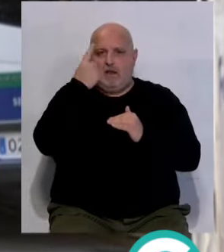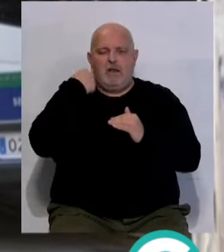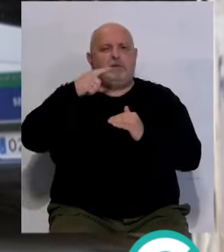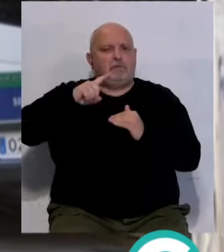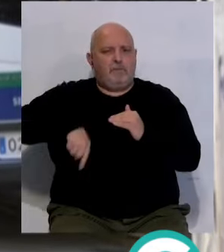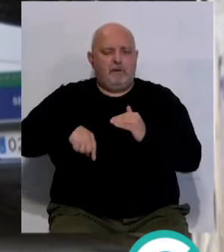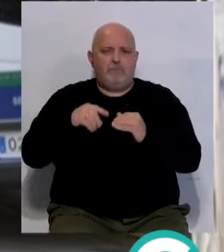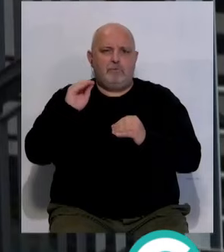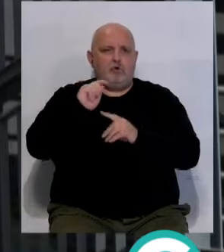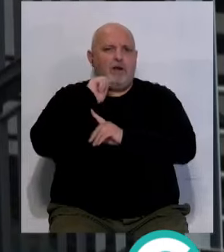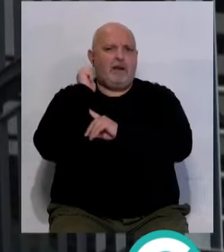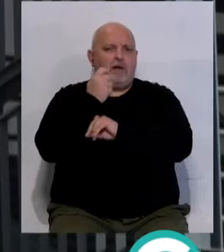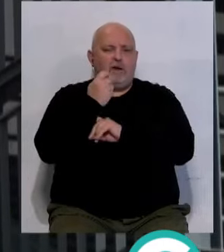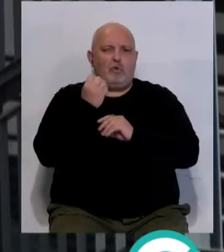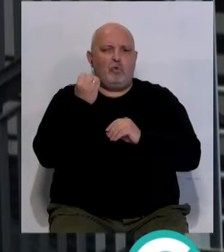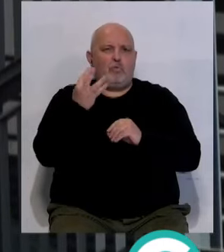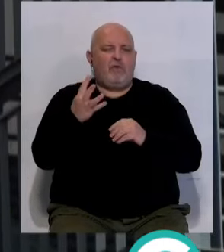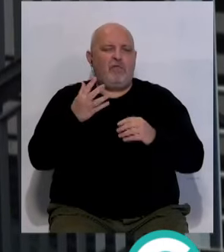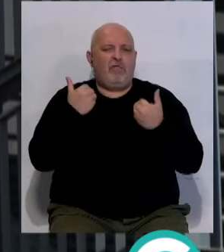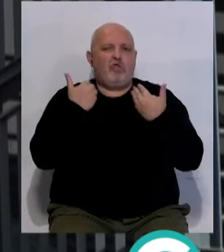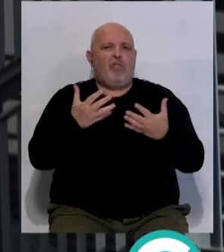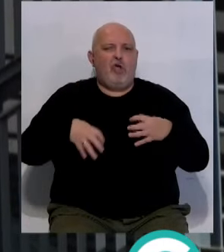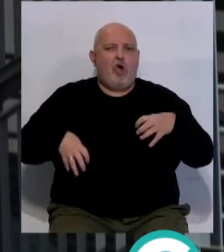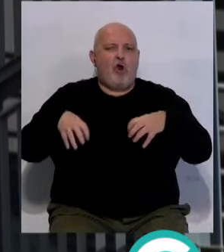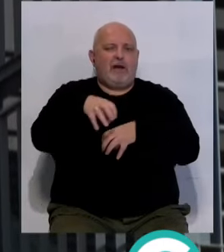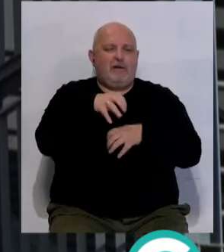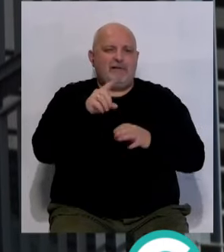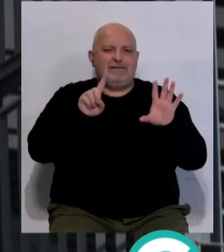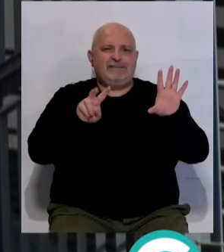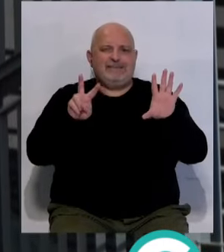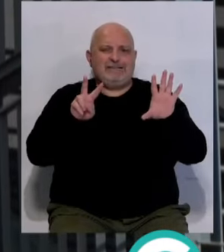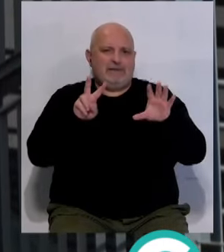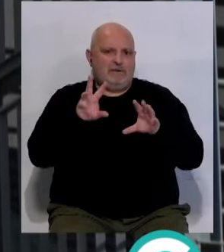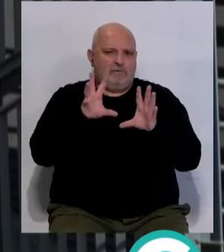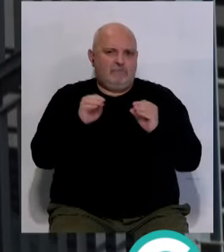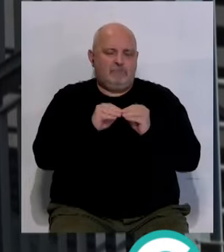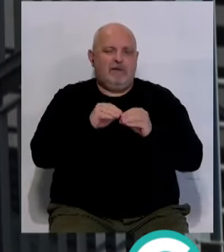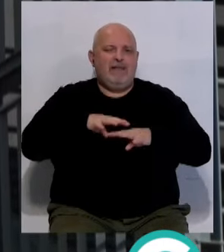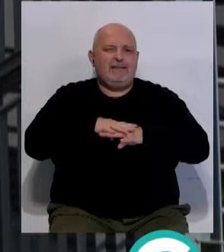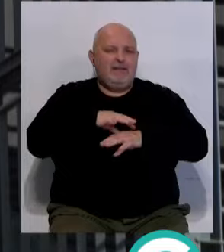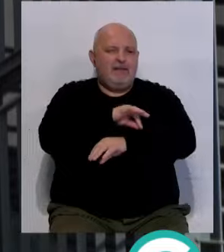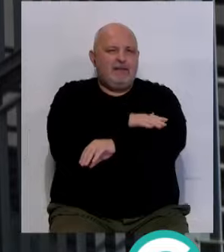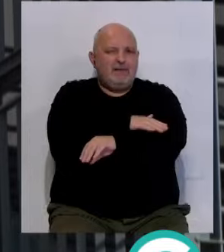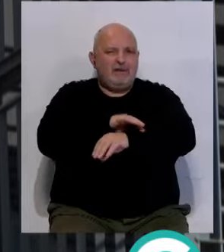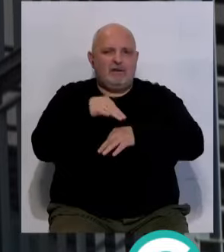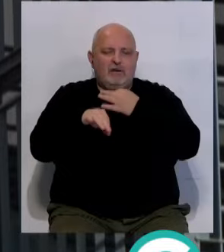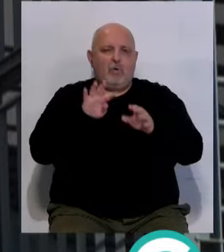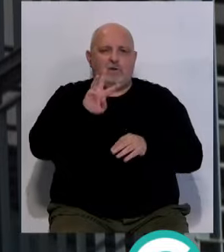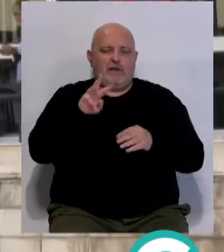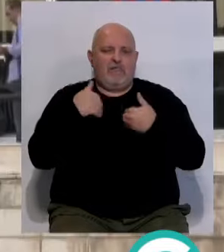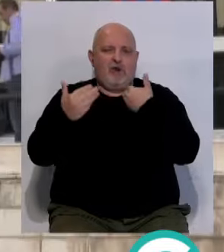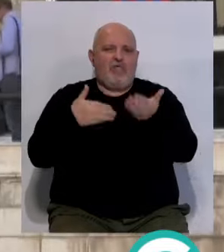también su propio récord en número de donaciones de órganos con 67 registradas y de tejidos, con un total de 43.